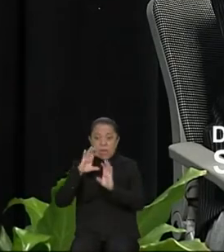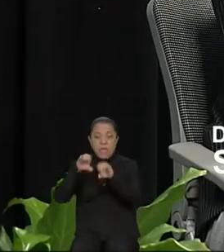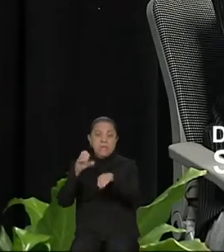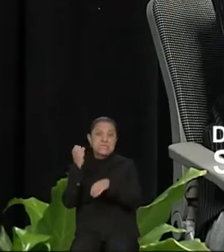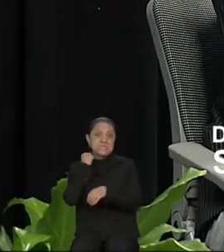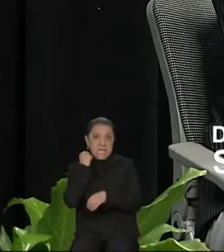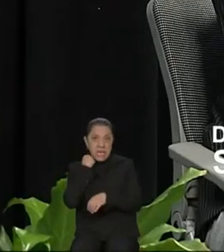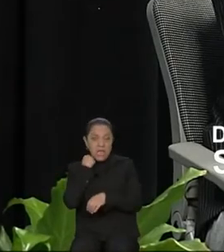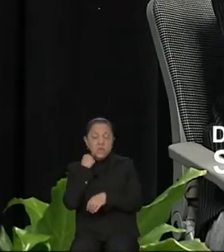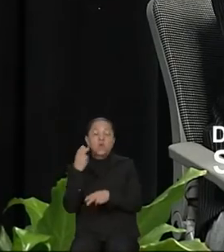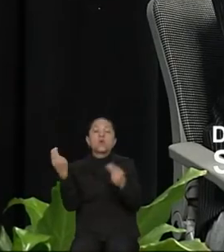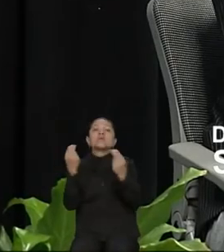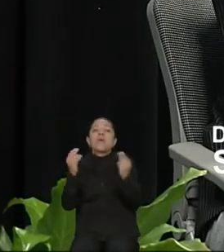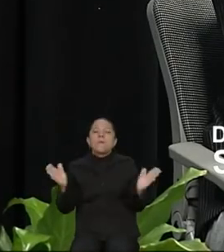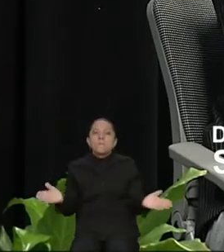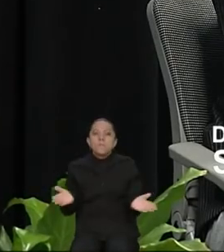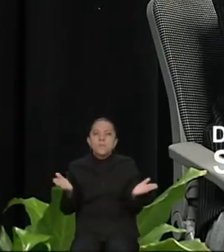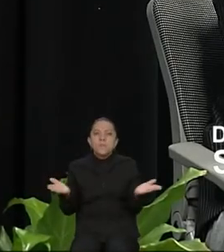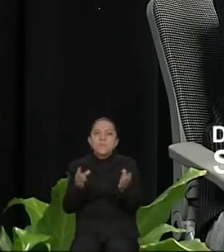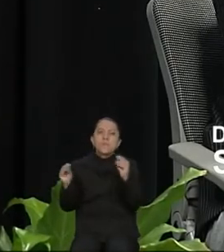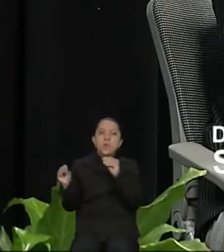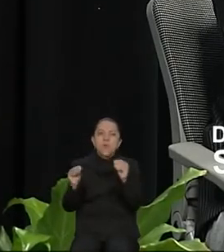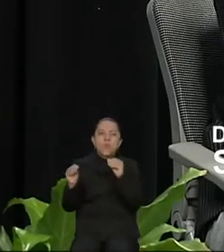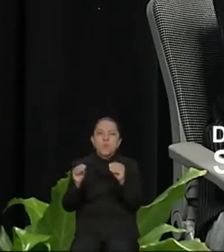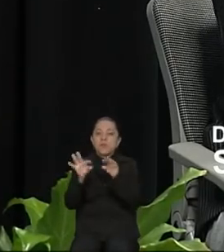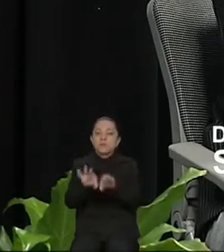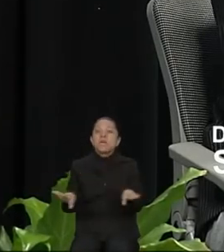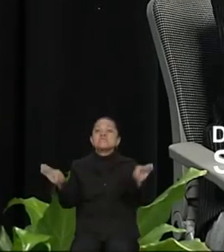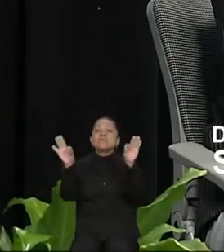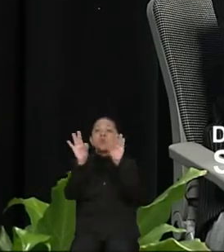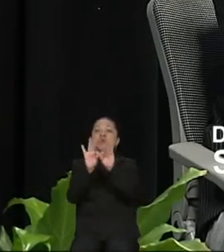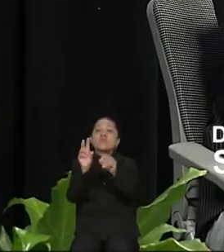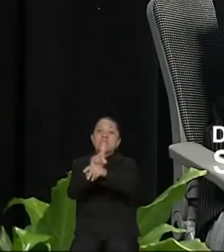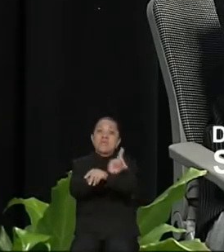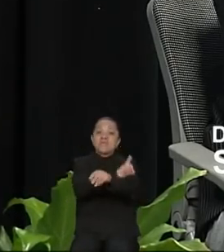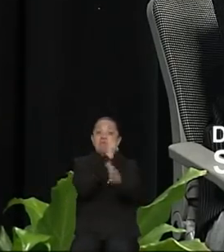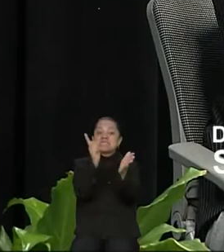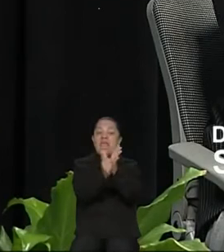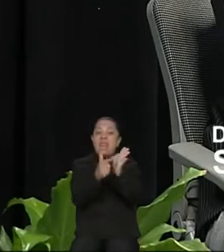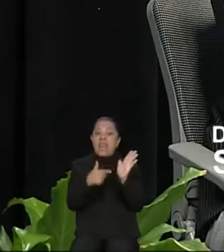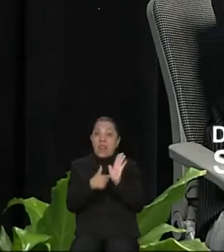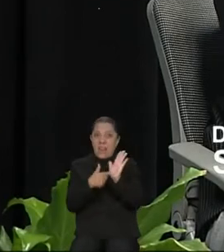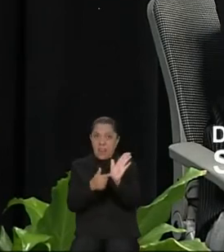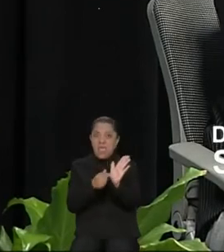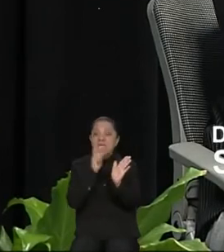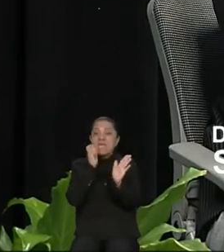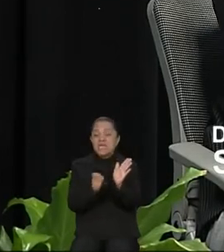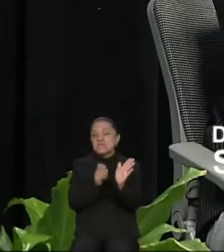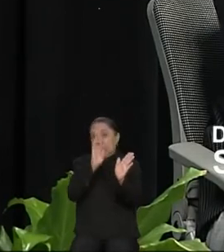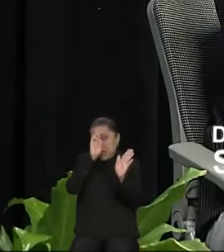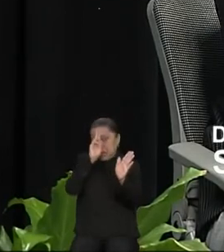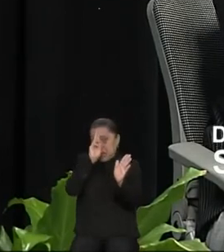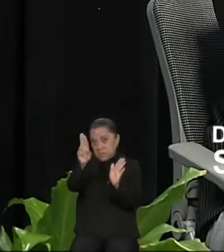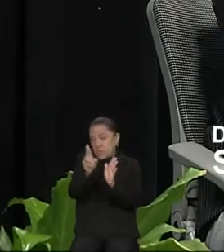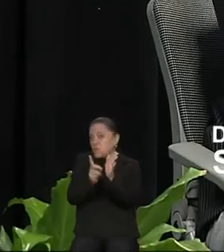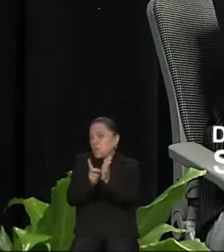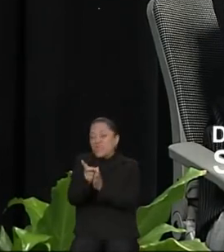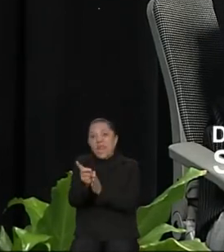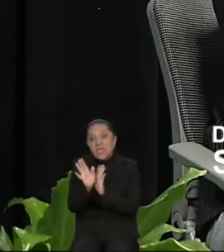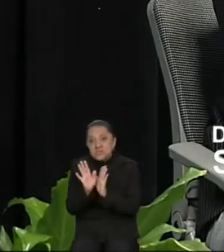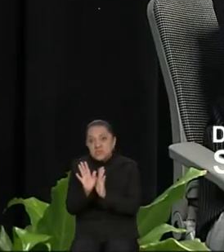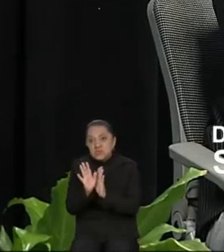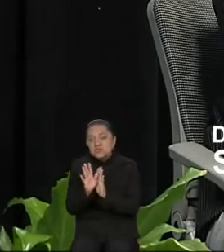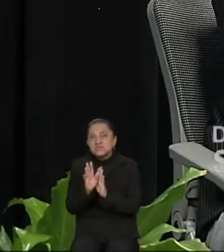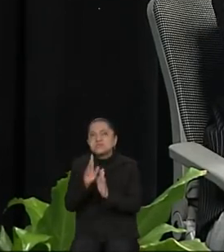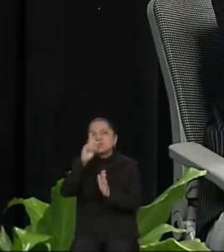lo más importante que tenemos que estar viendo desde la ley en el Senado, es el respeto a los derechos. Creo que todos